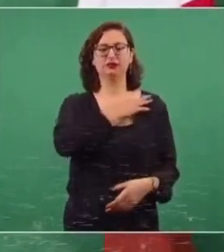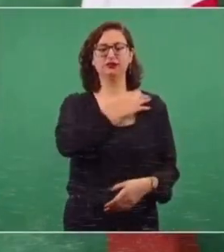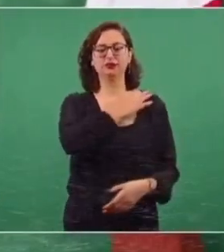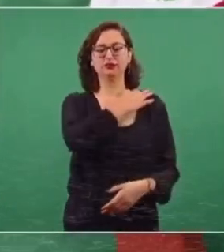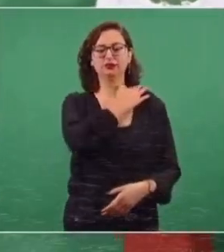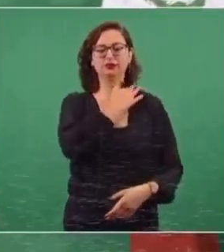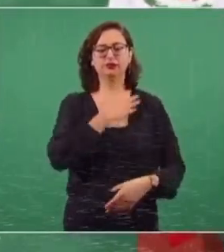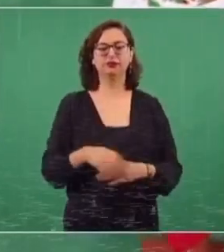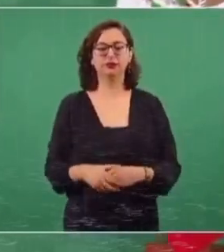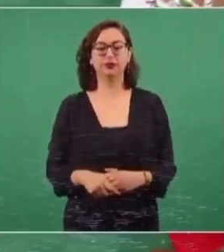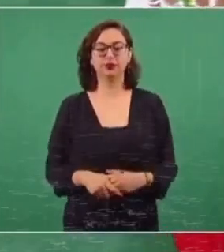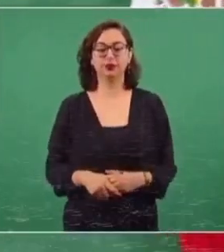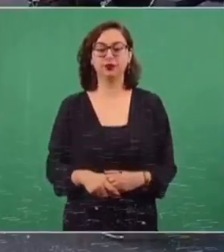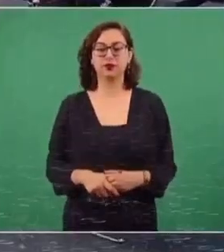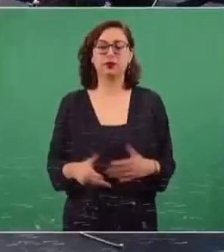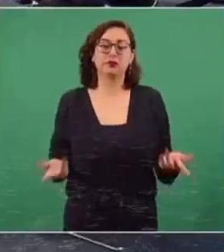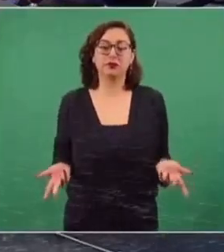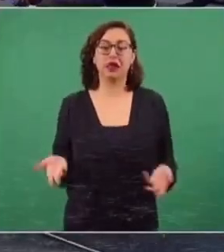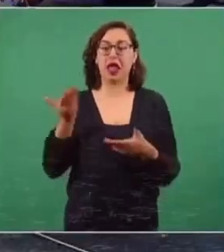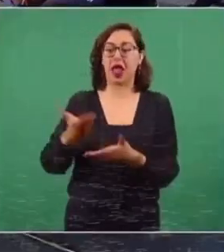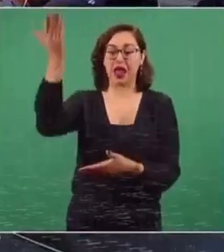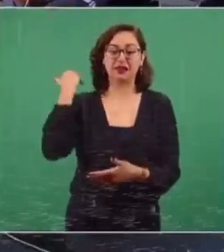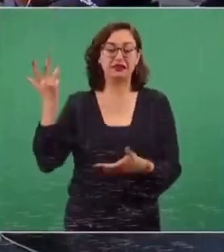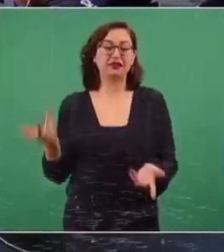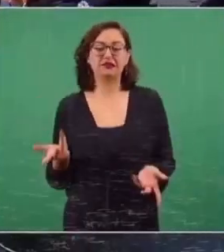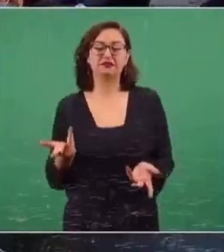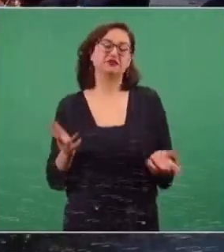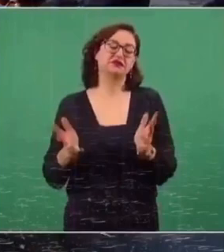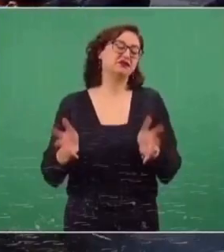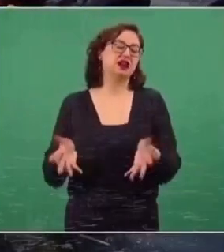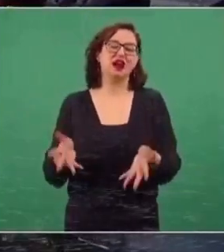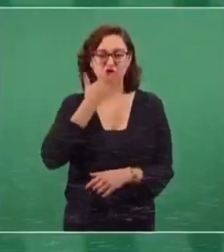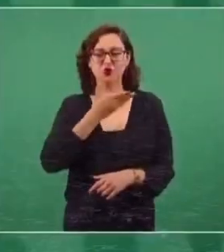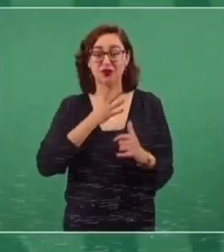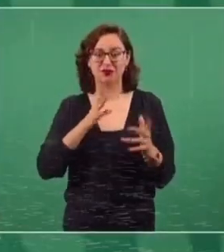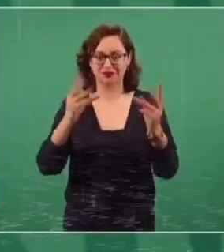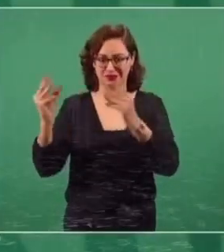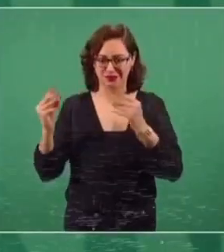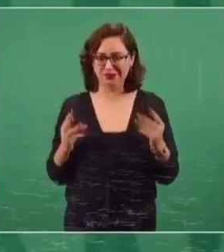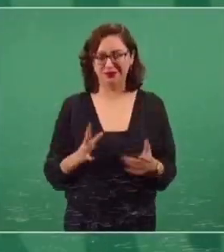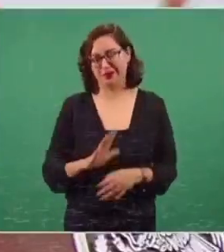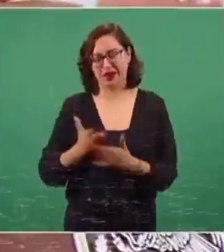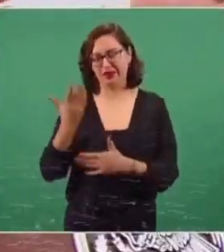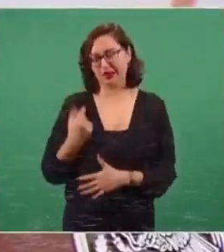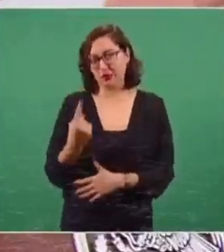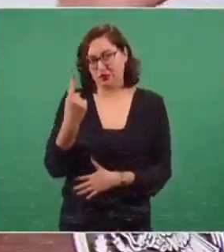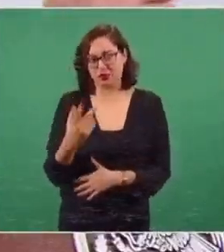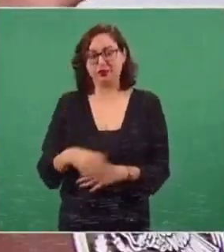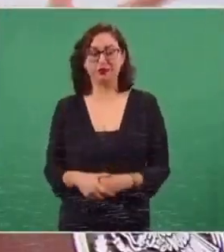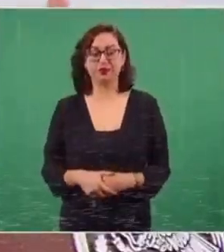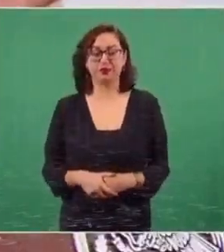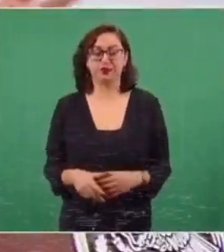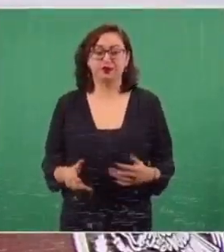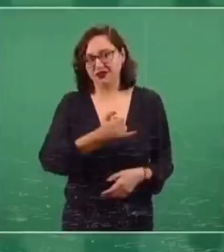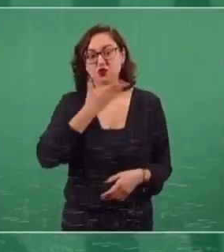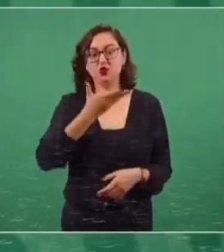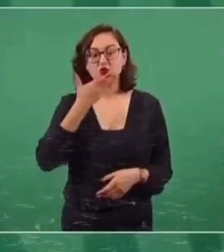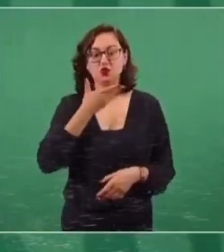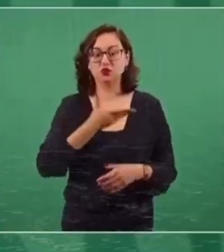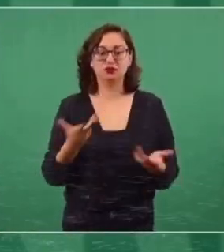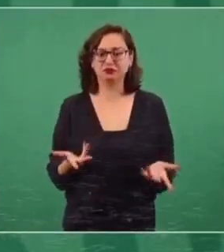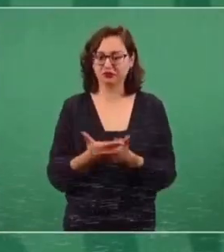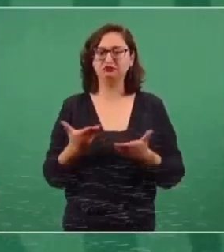ya sabía quiénes iban a quedar en los organismos electorales. Entonces, si hace falta para que haya democracia,